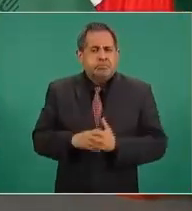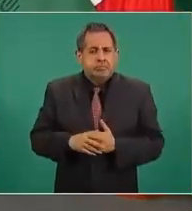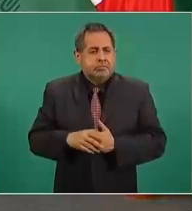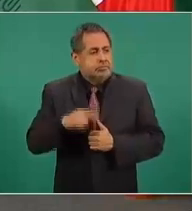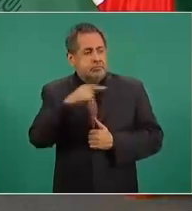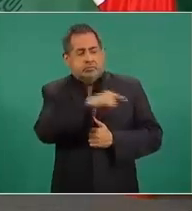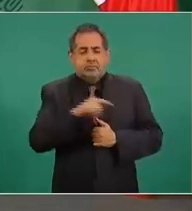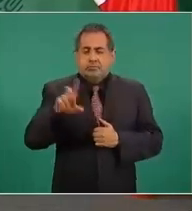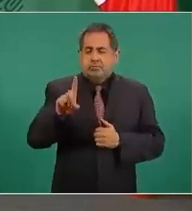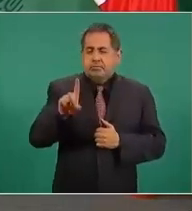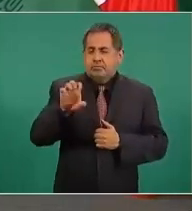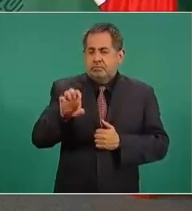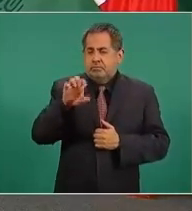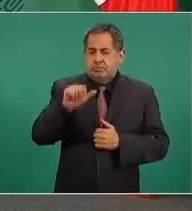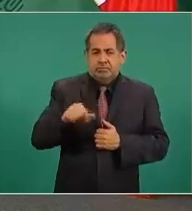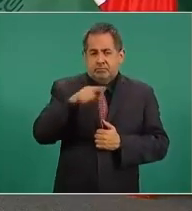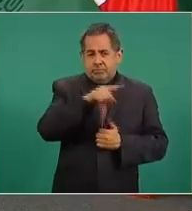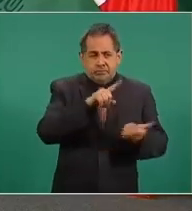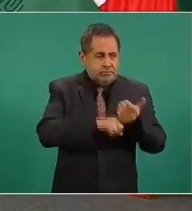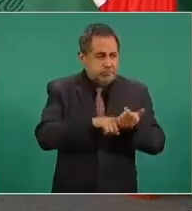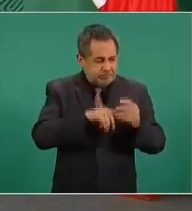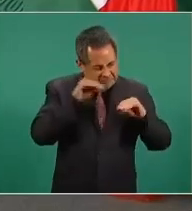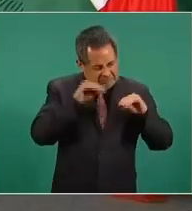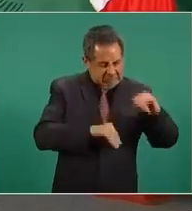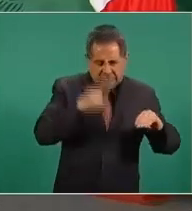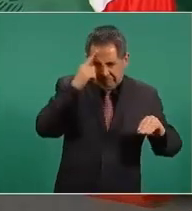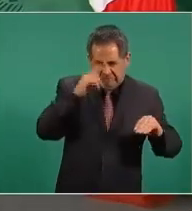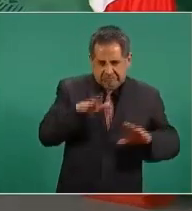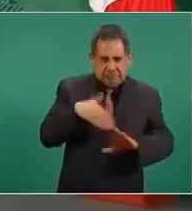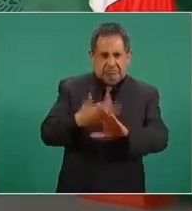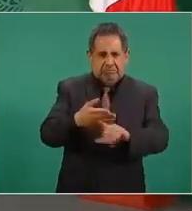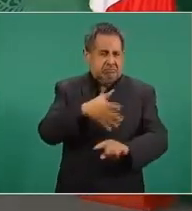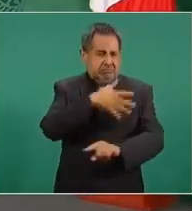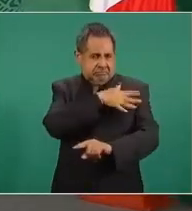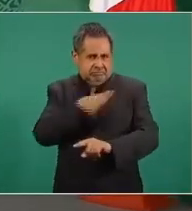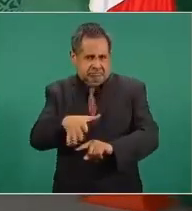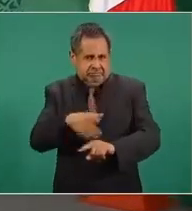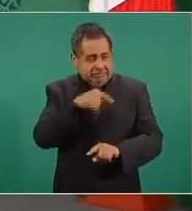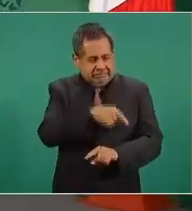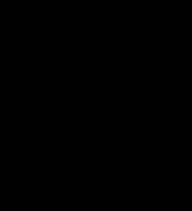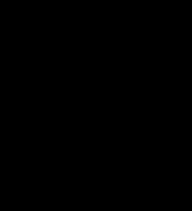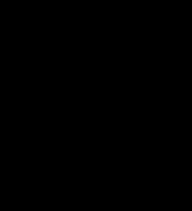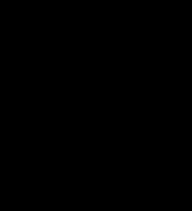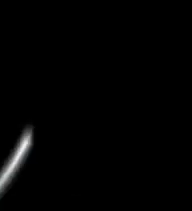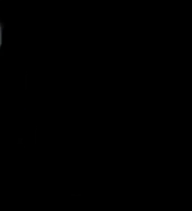armó la DEA el expediente del general. Ahí está, en las redes.